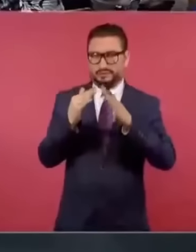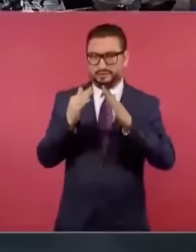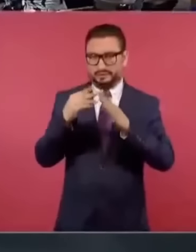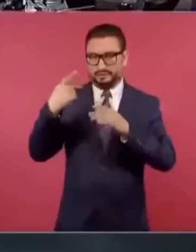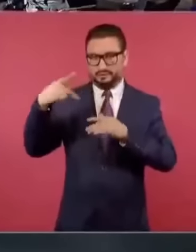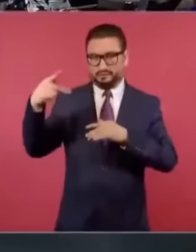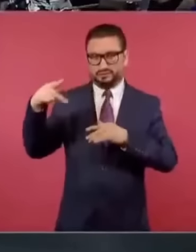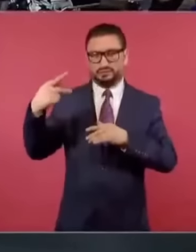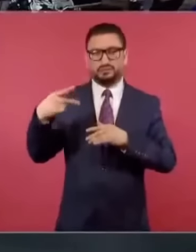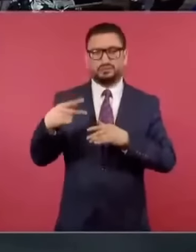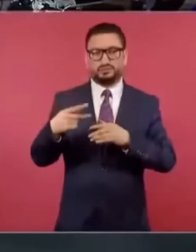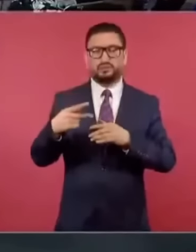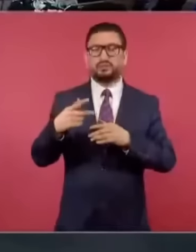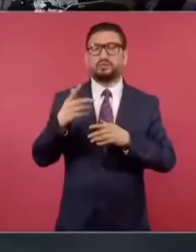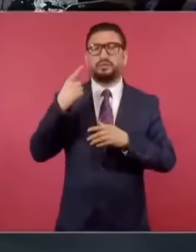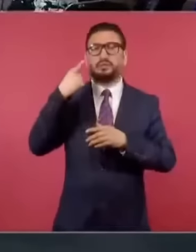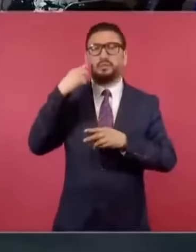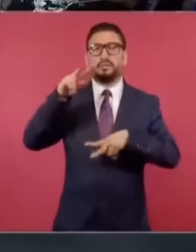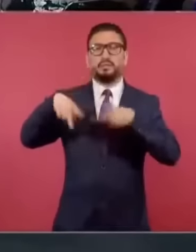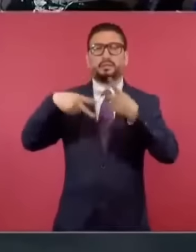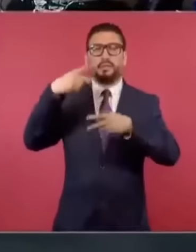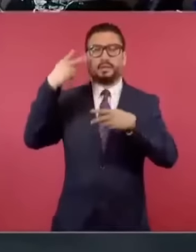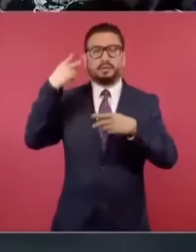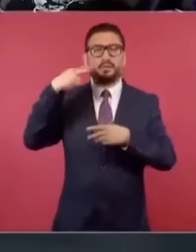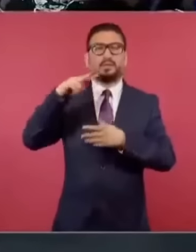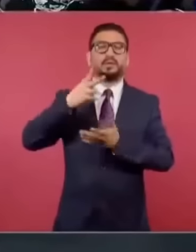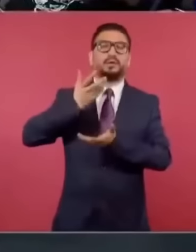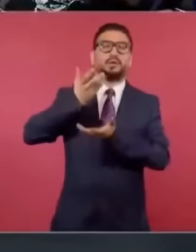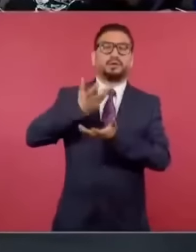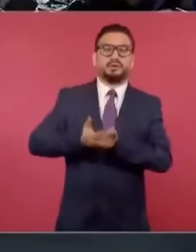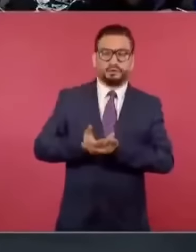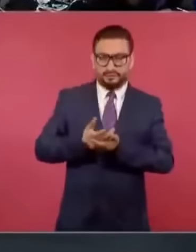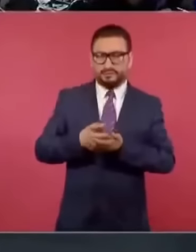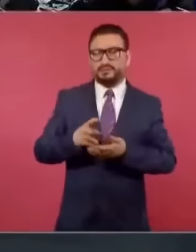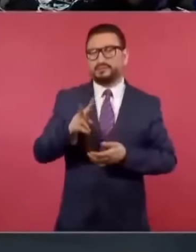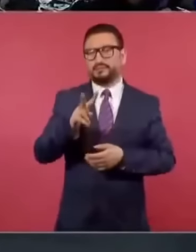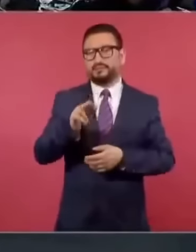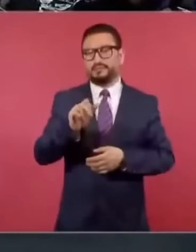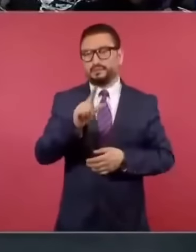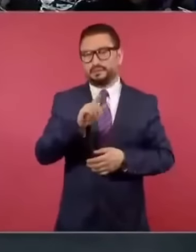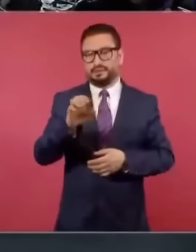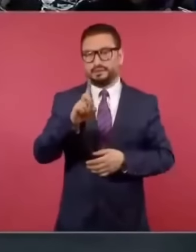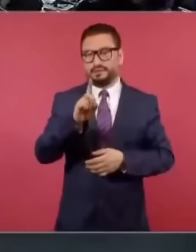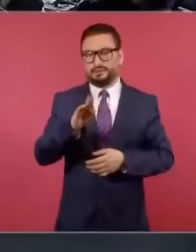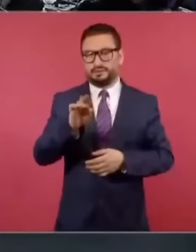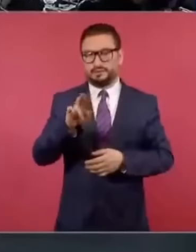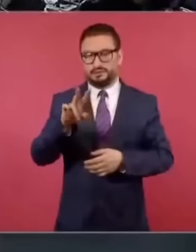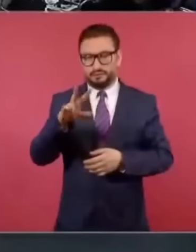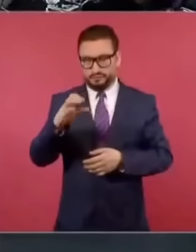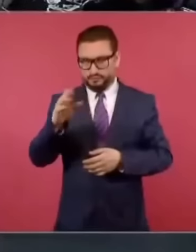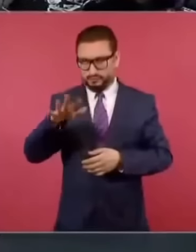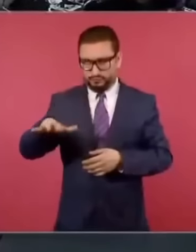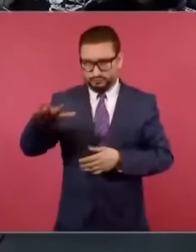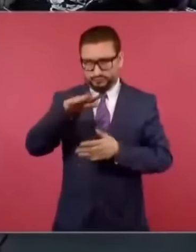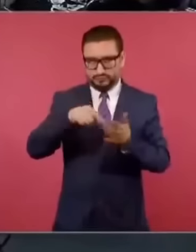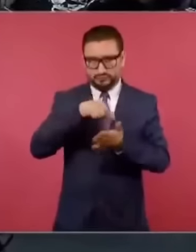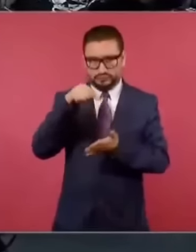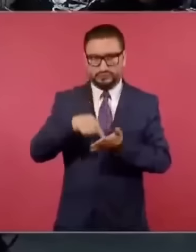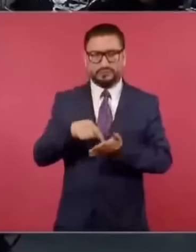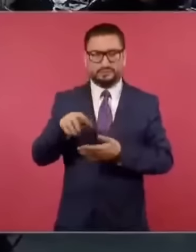de descanso en Valle de Bravo que es